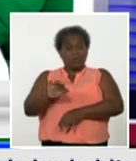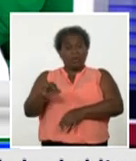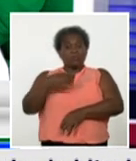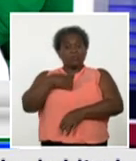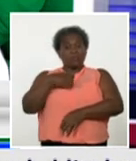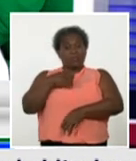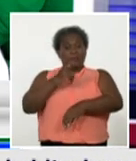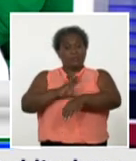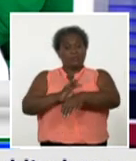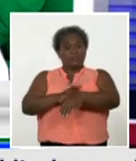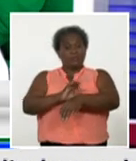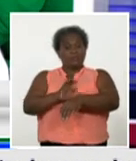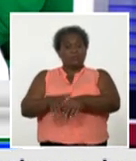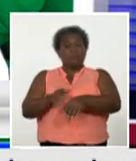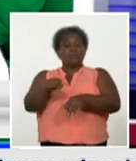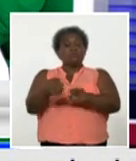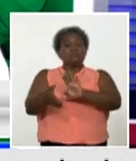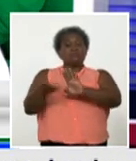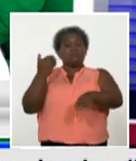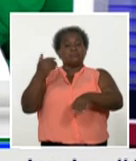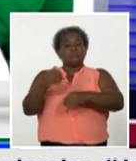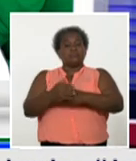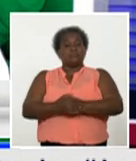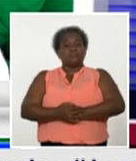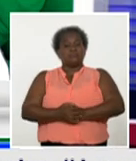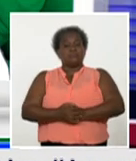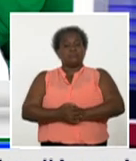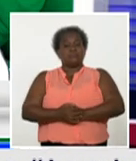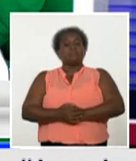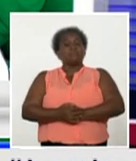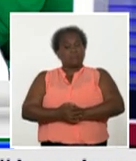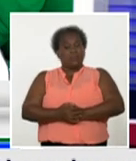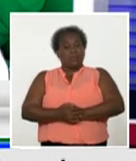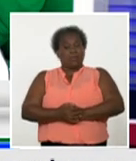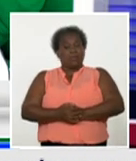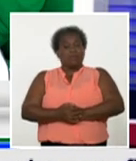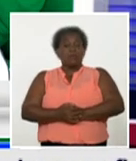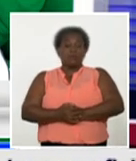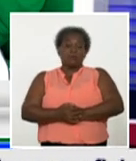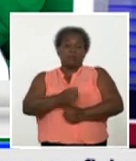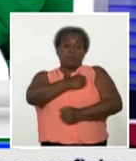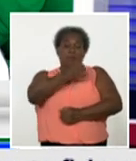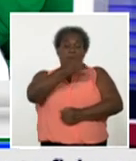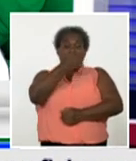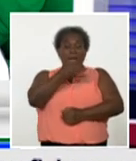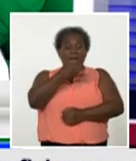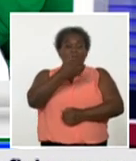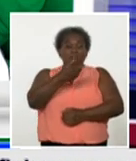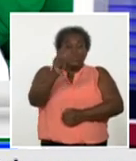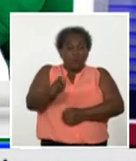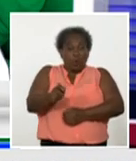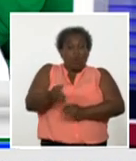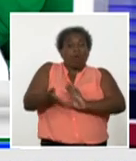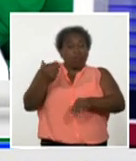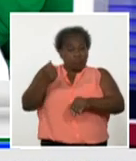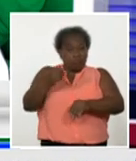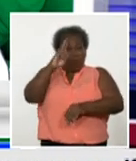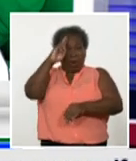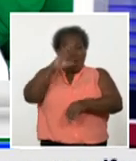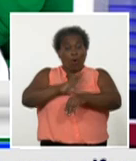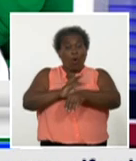se han recuperado no exento de un grupo de dolencias que pueden estar